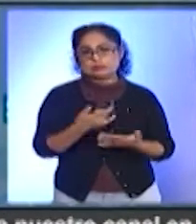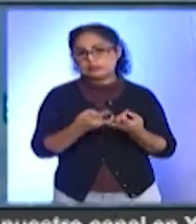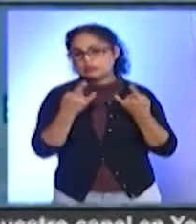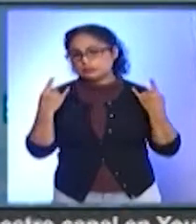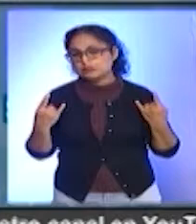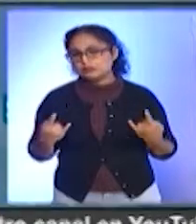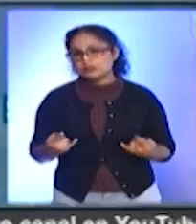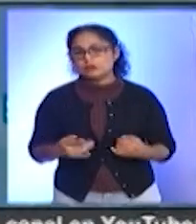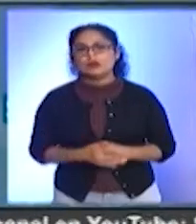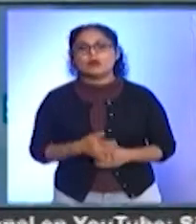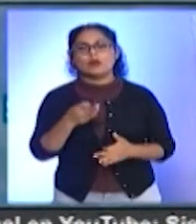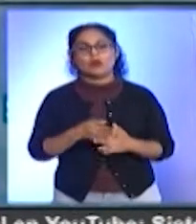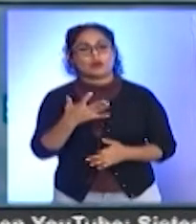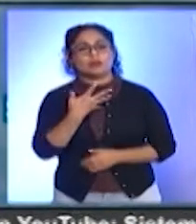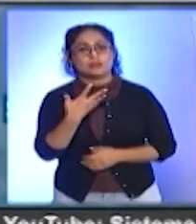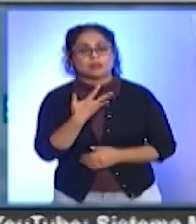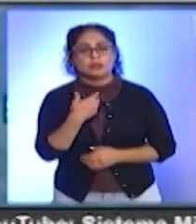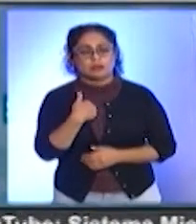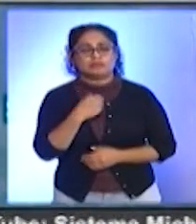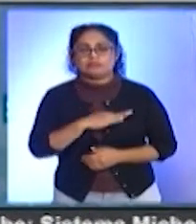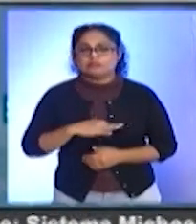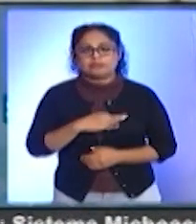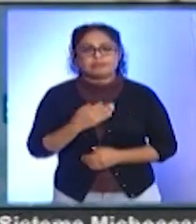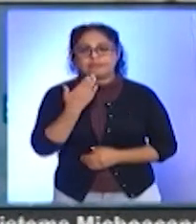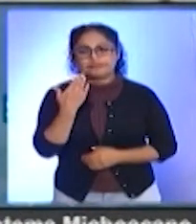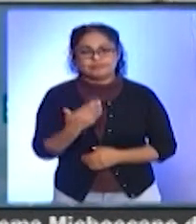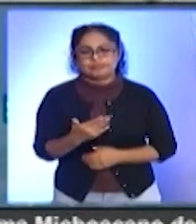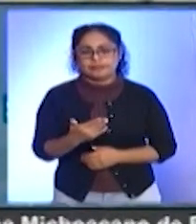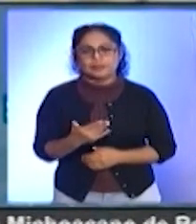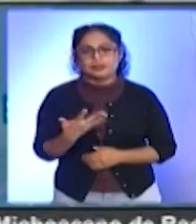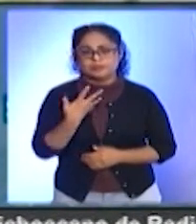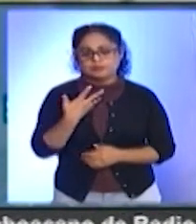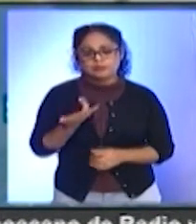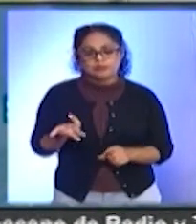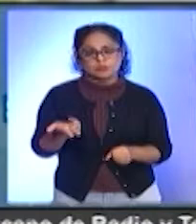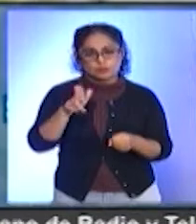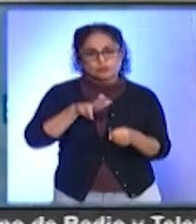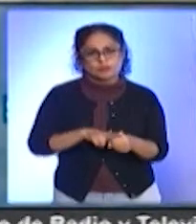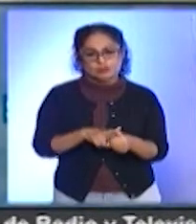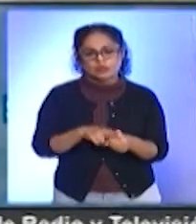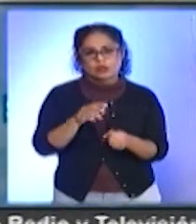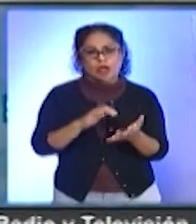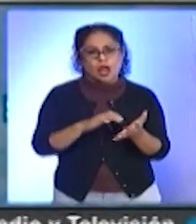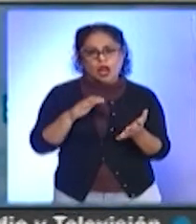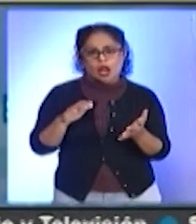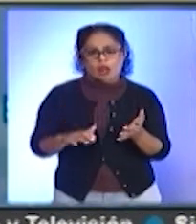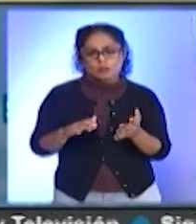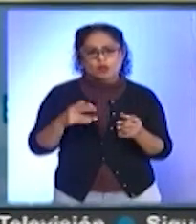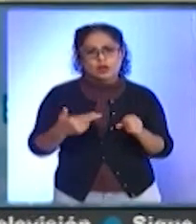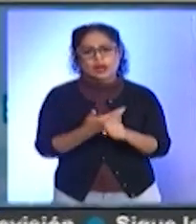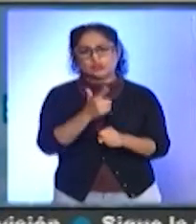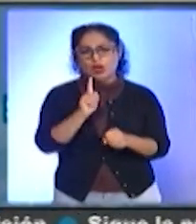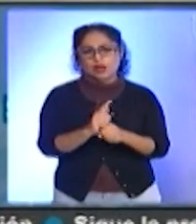Hoy contamos, y se los digo con mucha satisfacción, con una red hospitalaria que es ejemplo a nivel